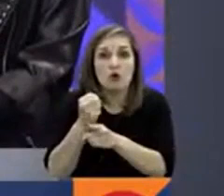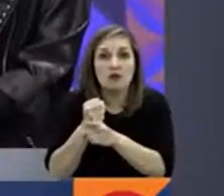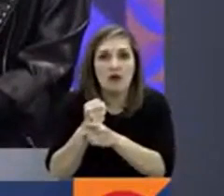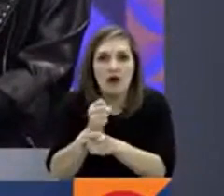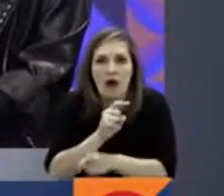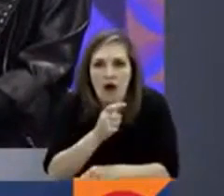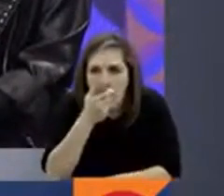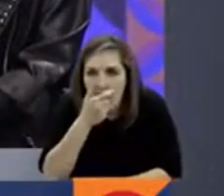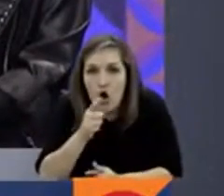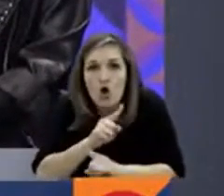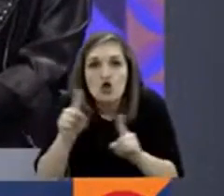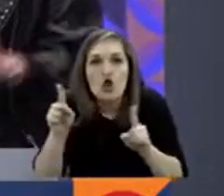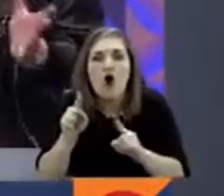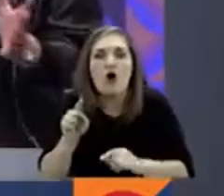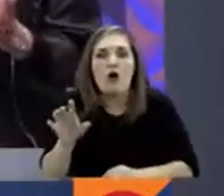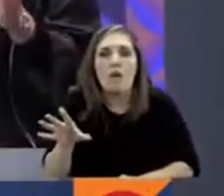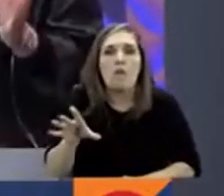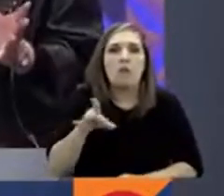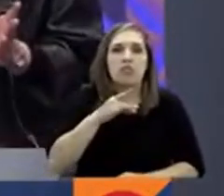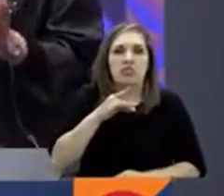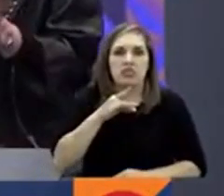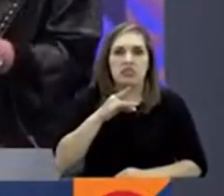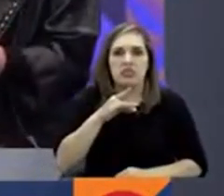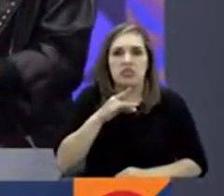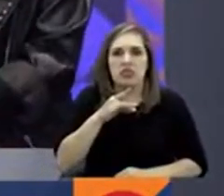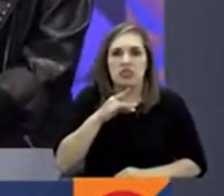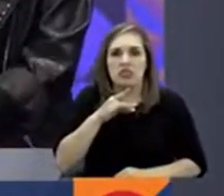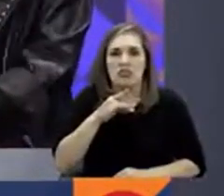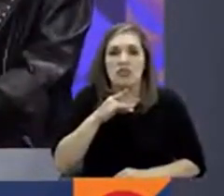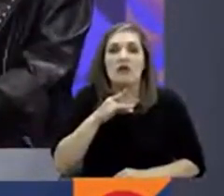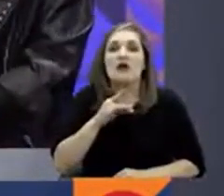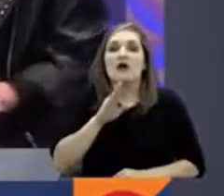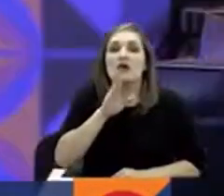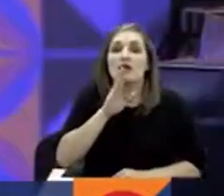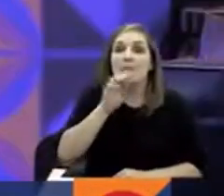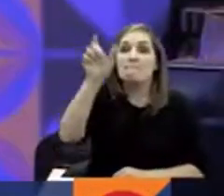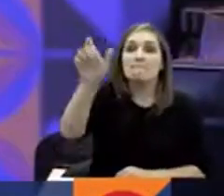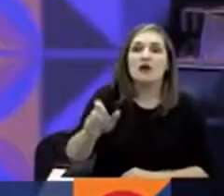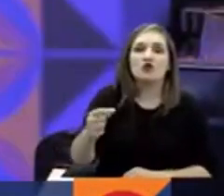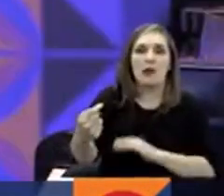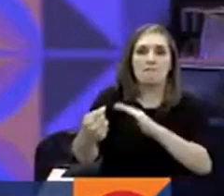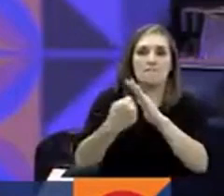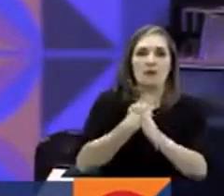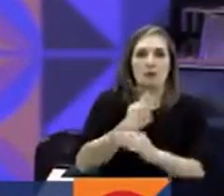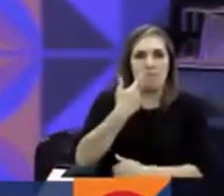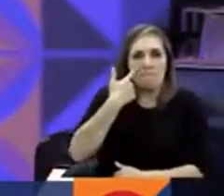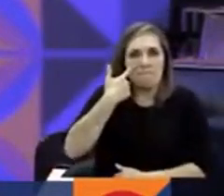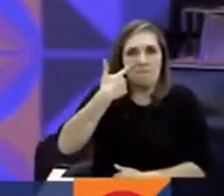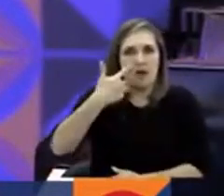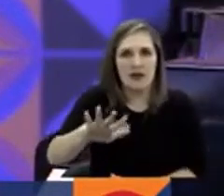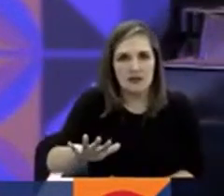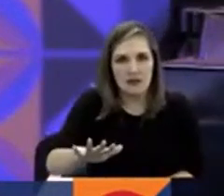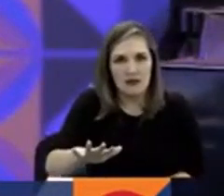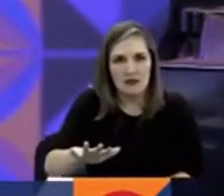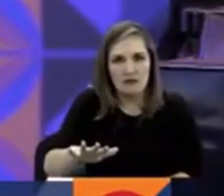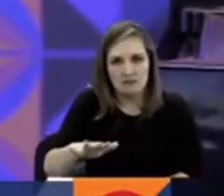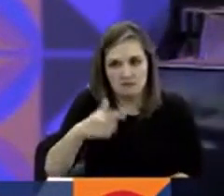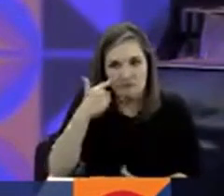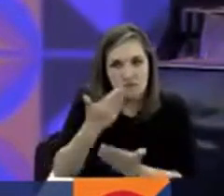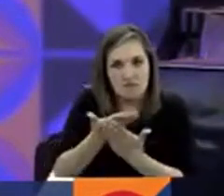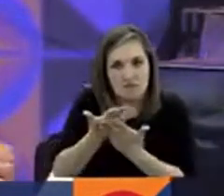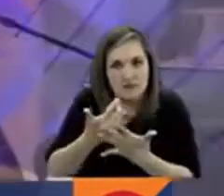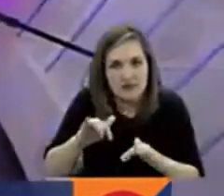de una bacteria que le inyectaron. Es decir, se murió en manos de un tercero. Pero entonces, antes de empezar, quiero leerles